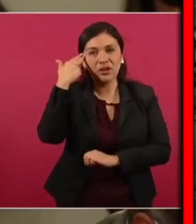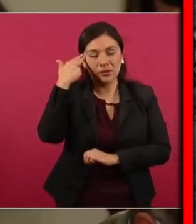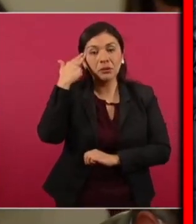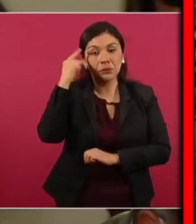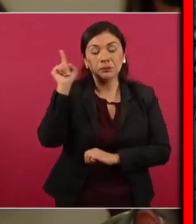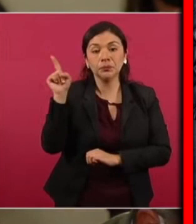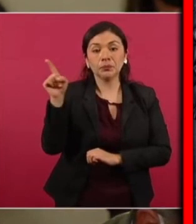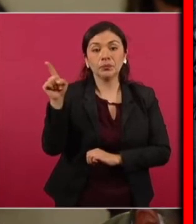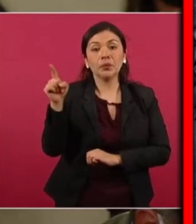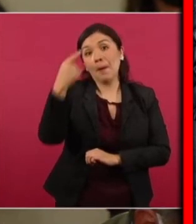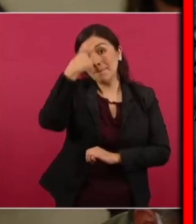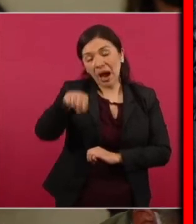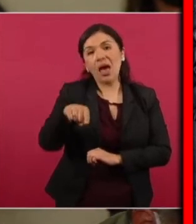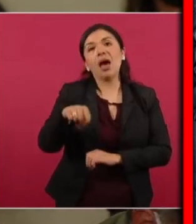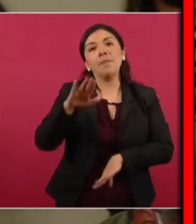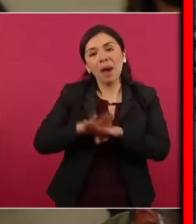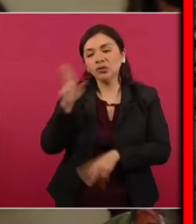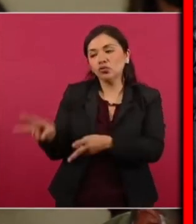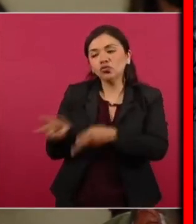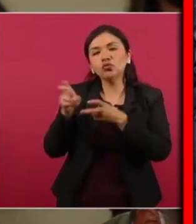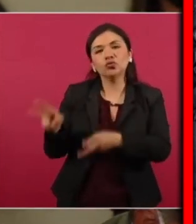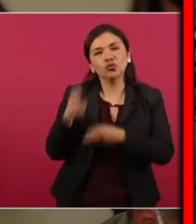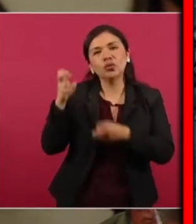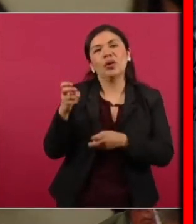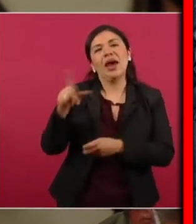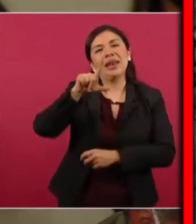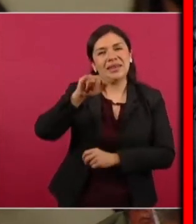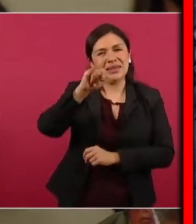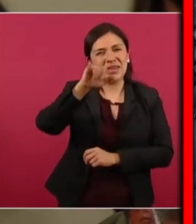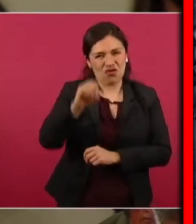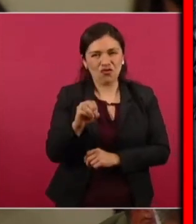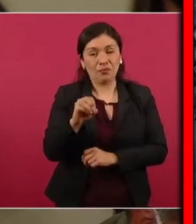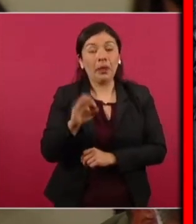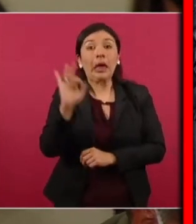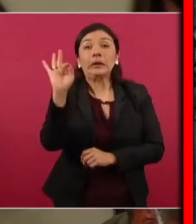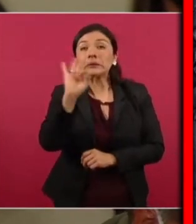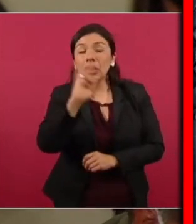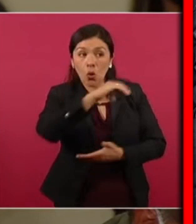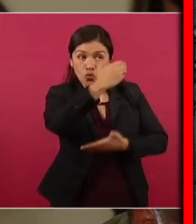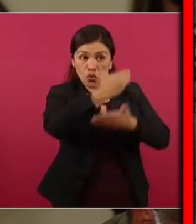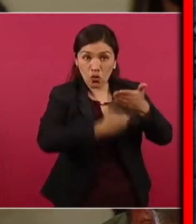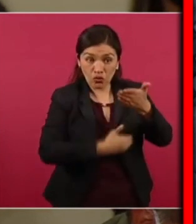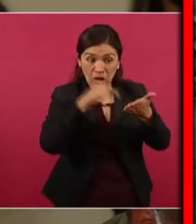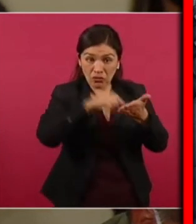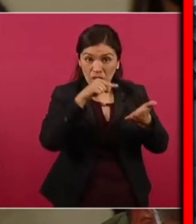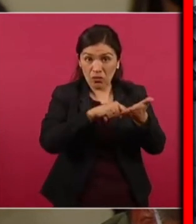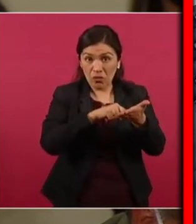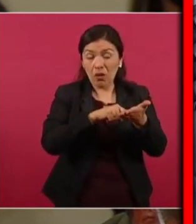china para explotar litio en caso de que el contrato actual de Ganfen